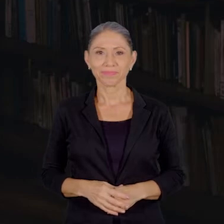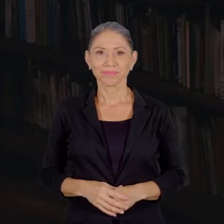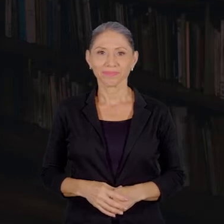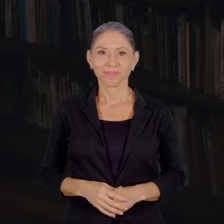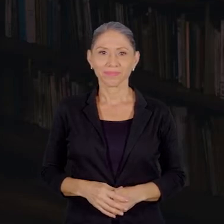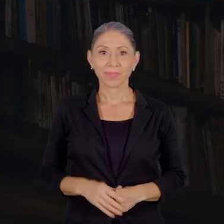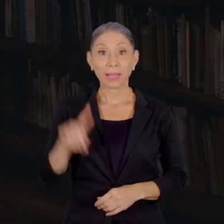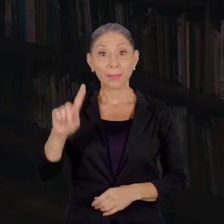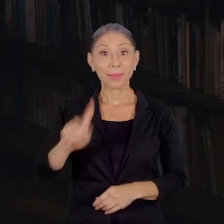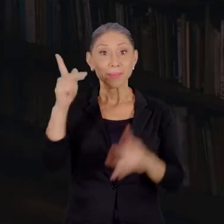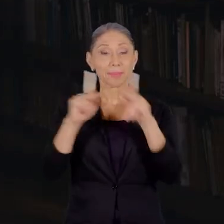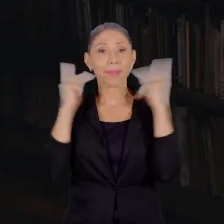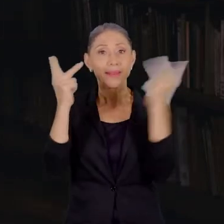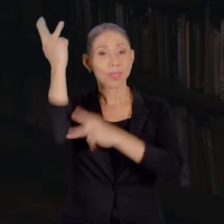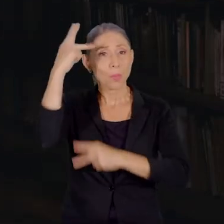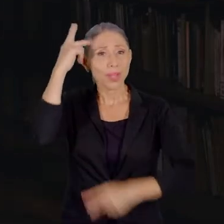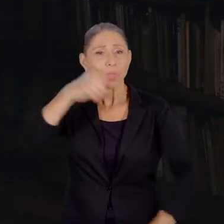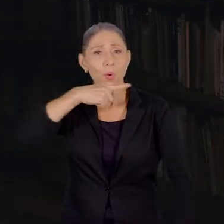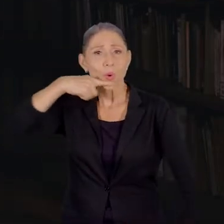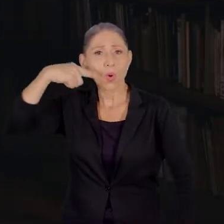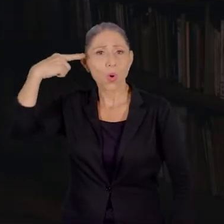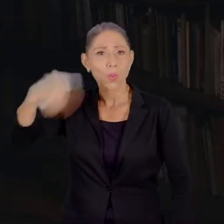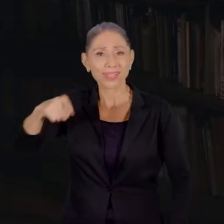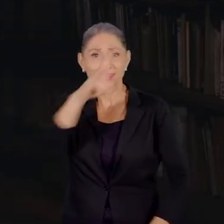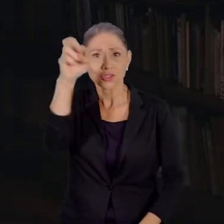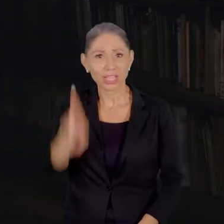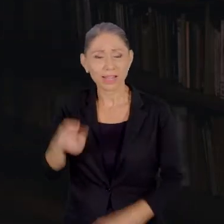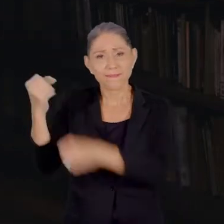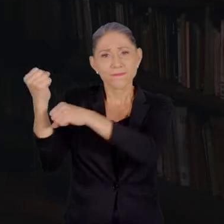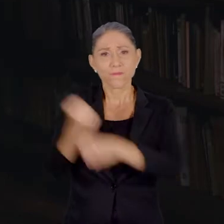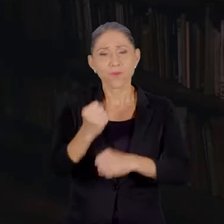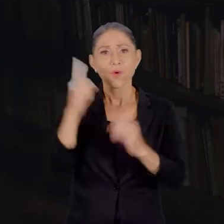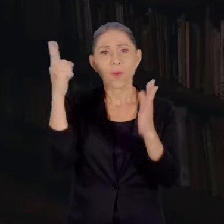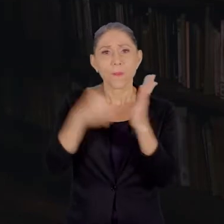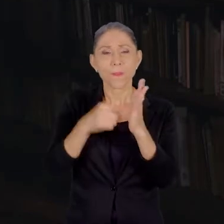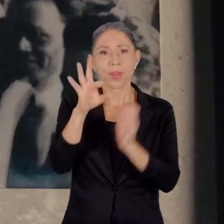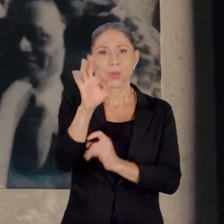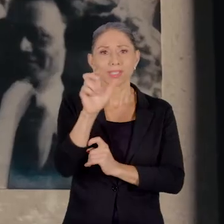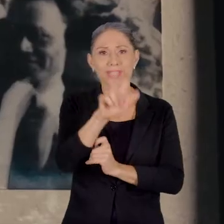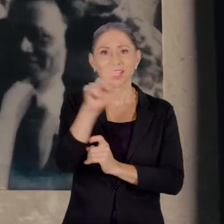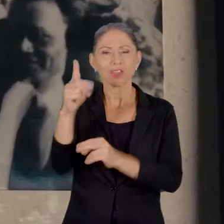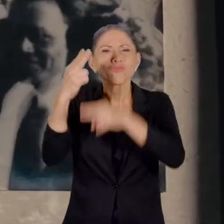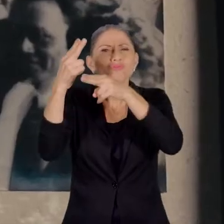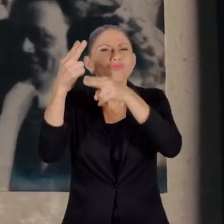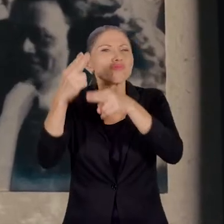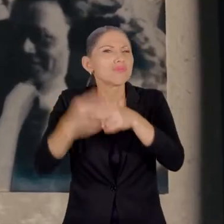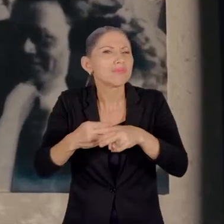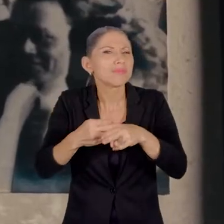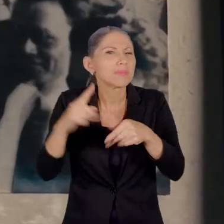El primer partido político comunista de Costa Rica fue fundado en 1931, llamado